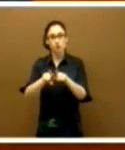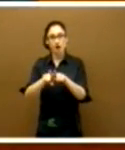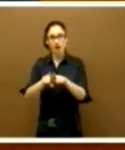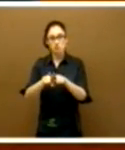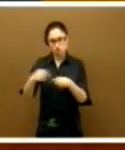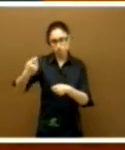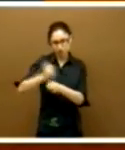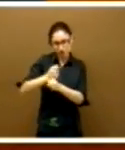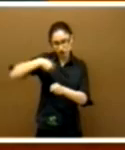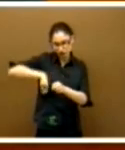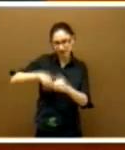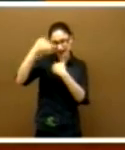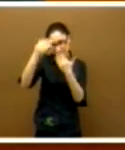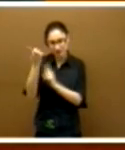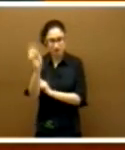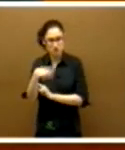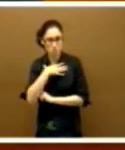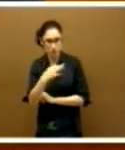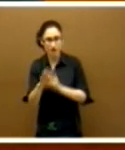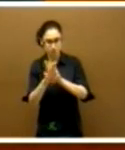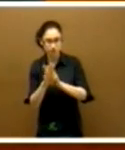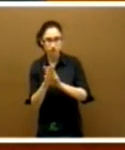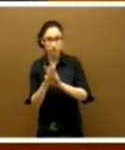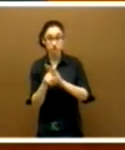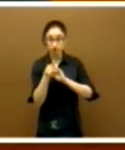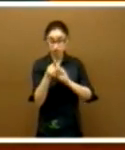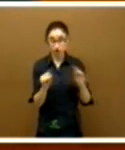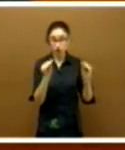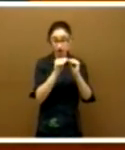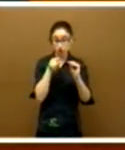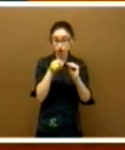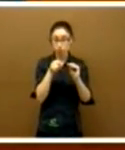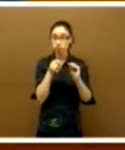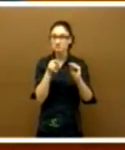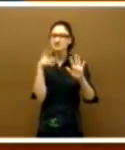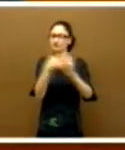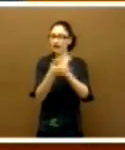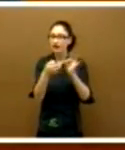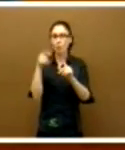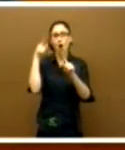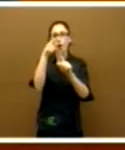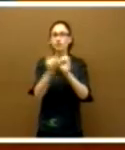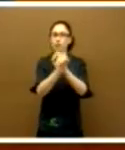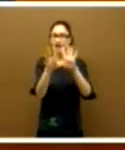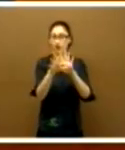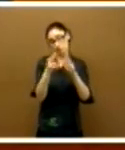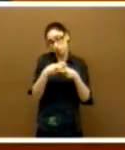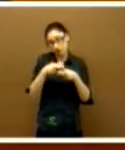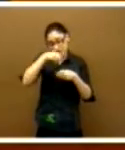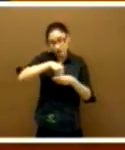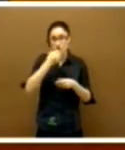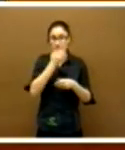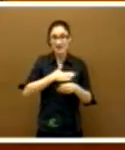profesionales. La conciliación, así entendida, es un objetivo claro de las políticas de bienestar social.